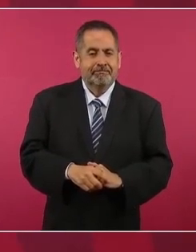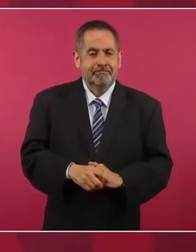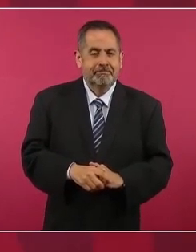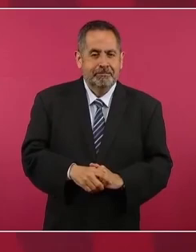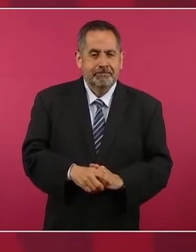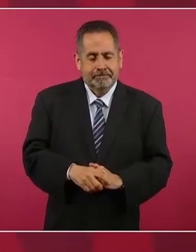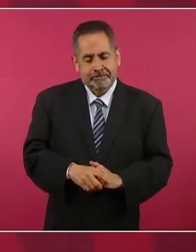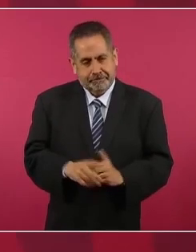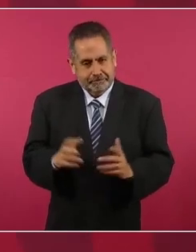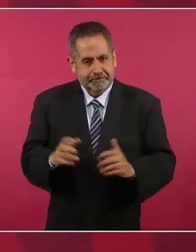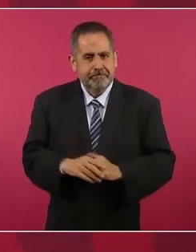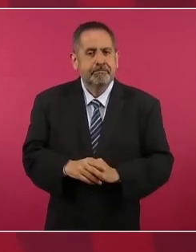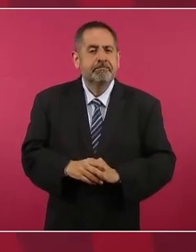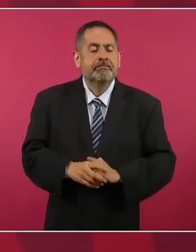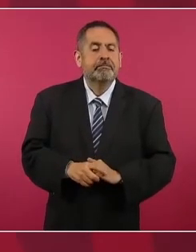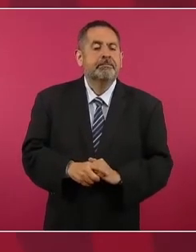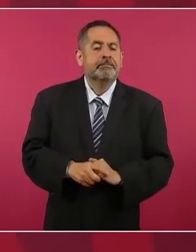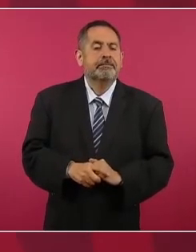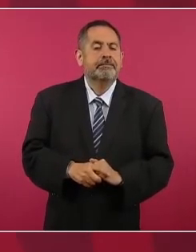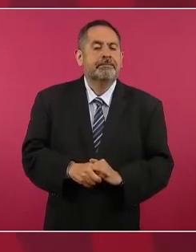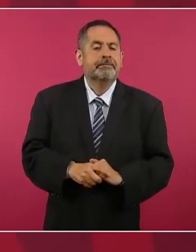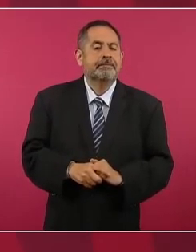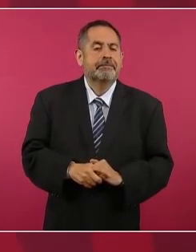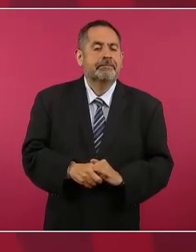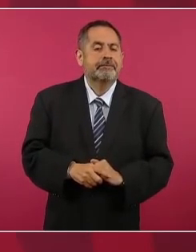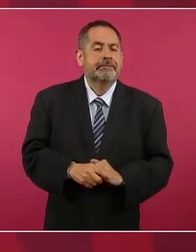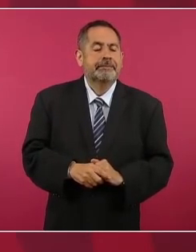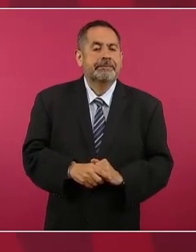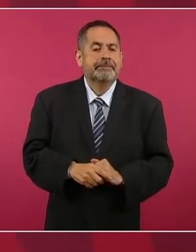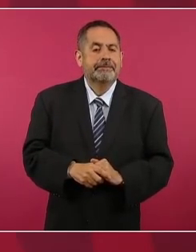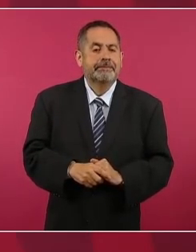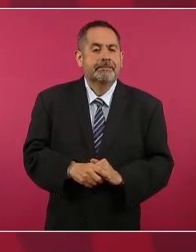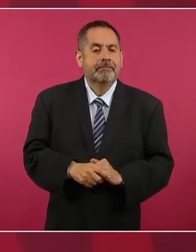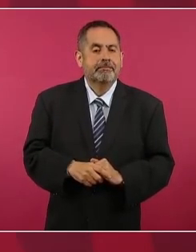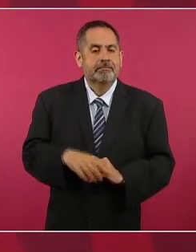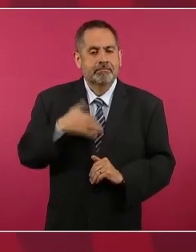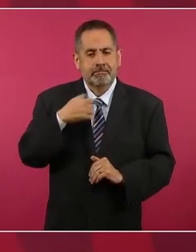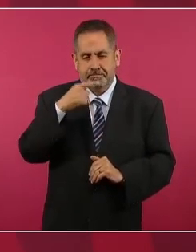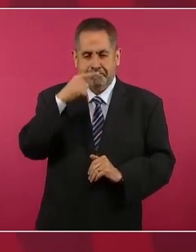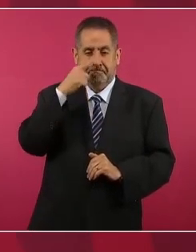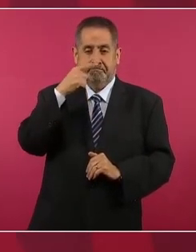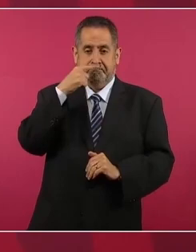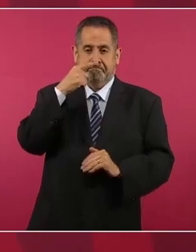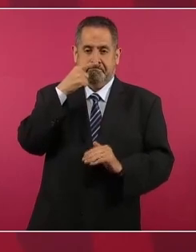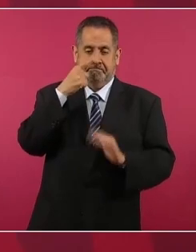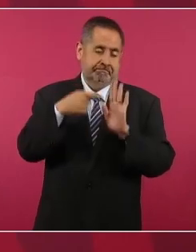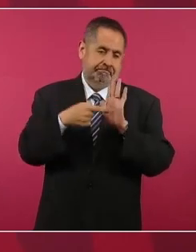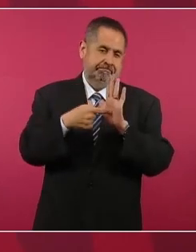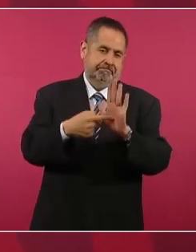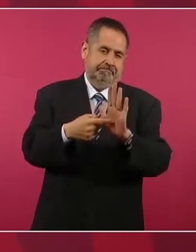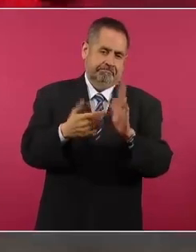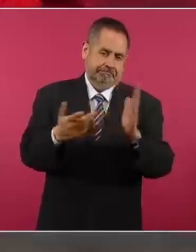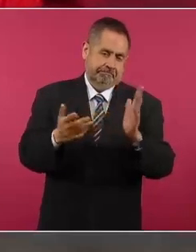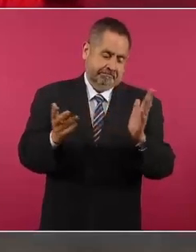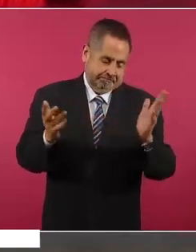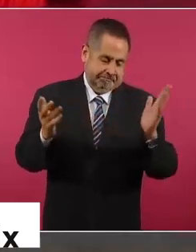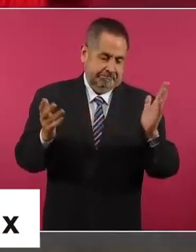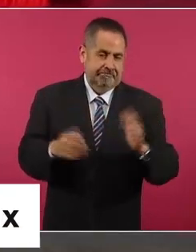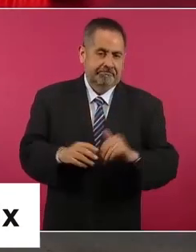presumir algo, quiero